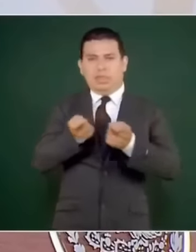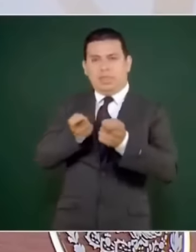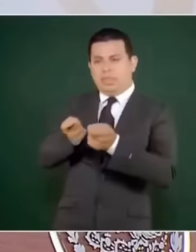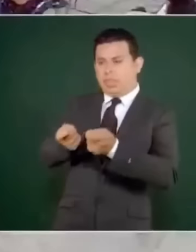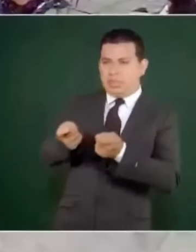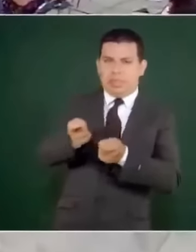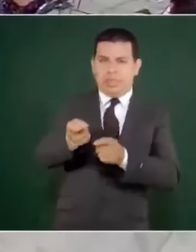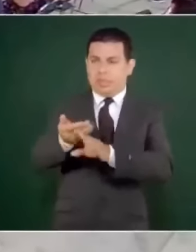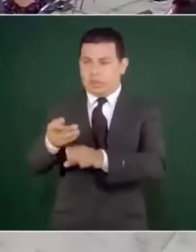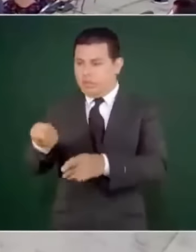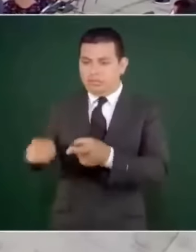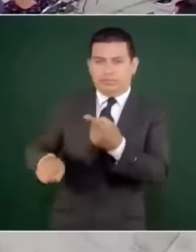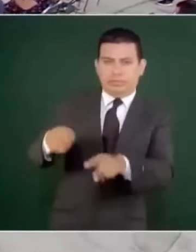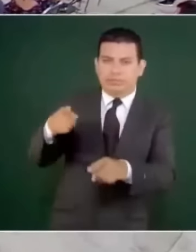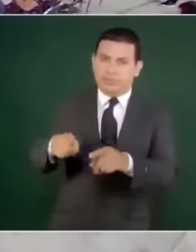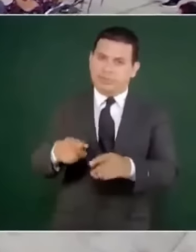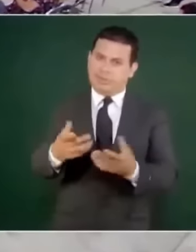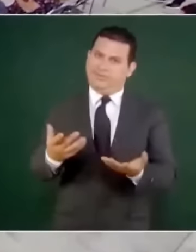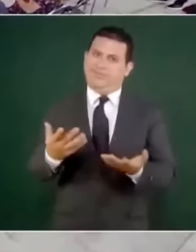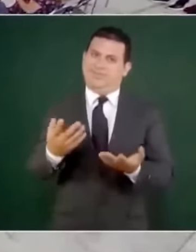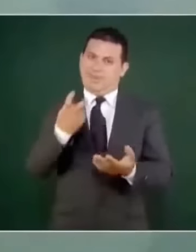eso es lo primero,